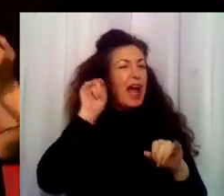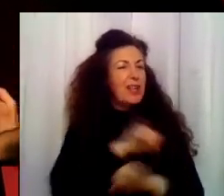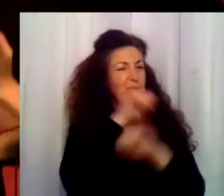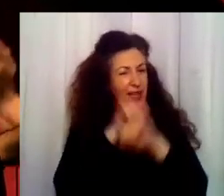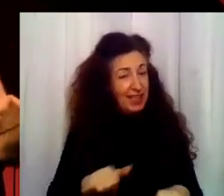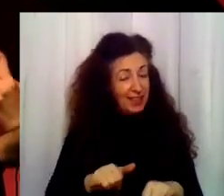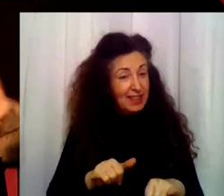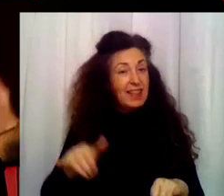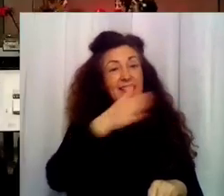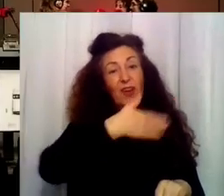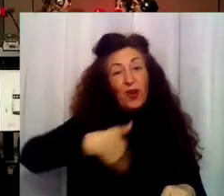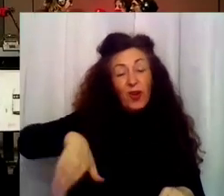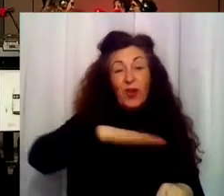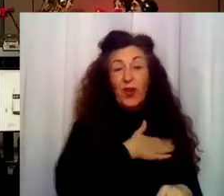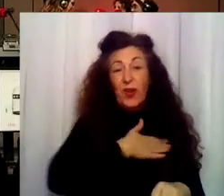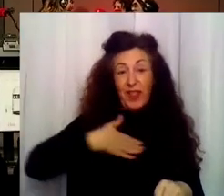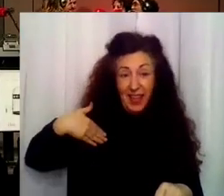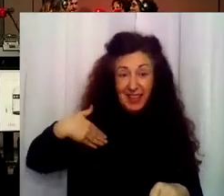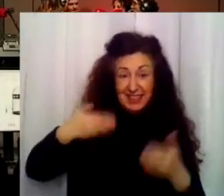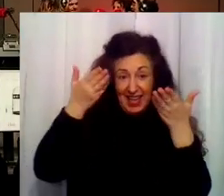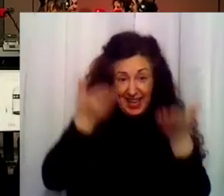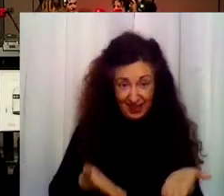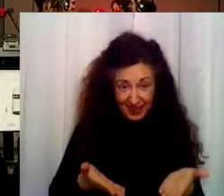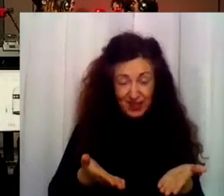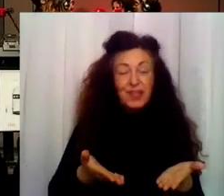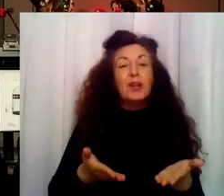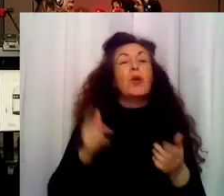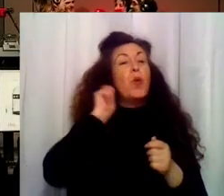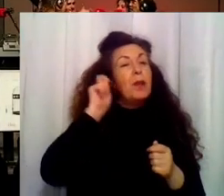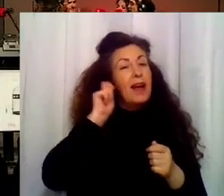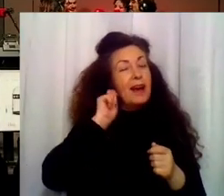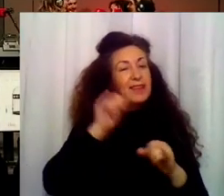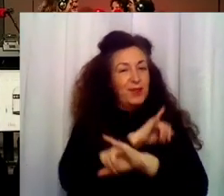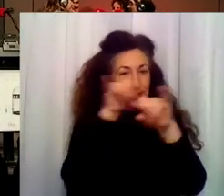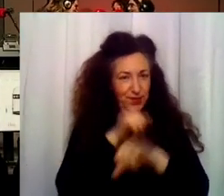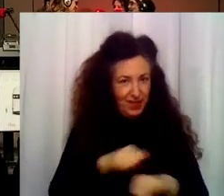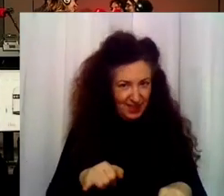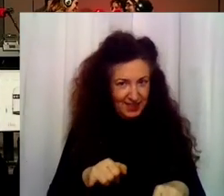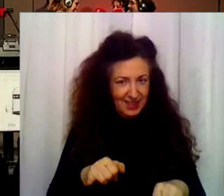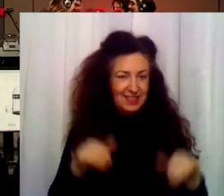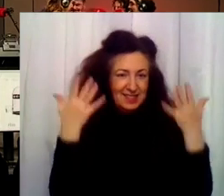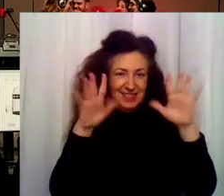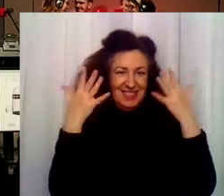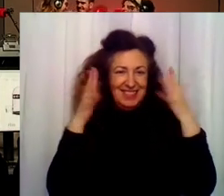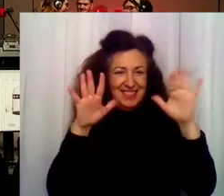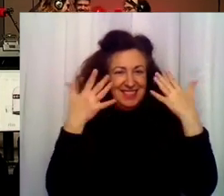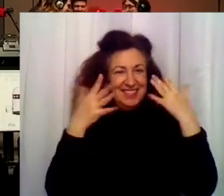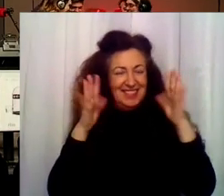¡Cumpleaños feliz! ¡Te deseamos, Rolón! ¡Cumpleaños feliz!